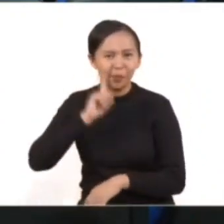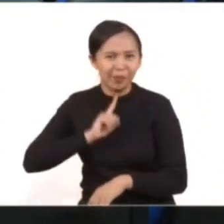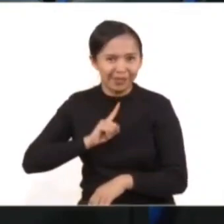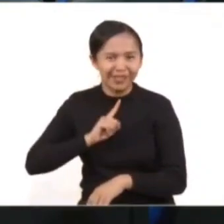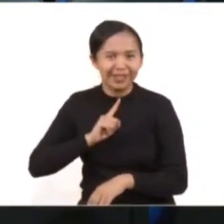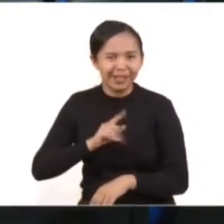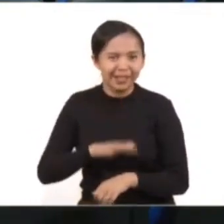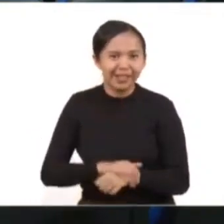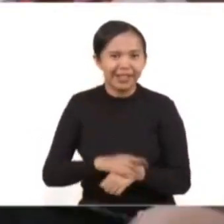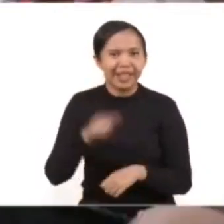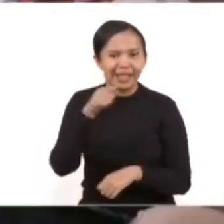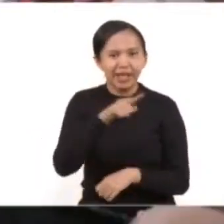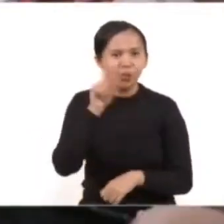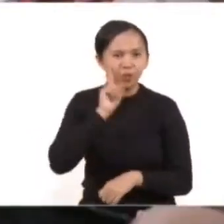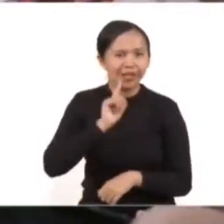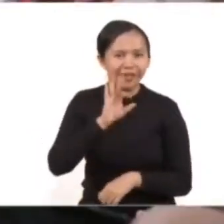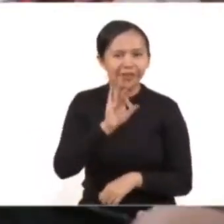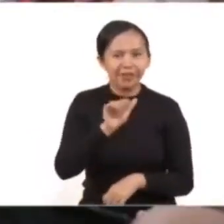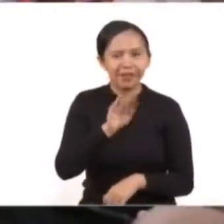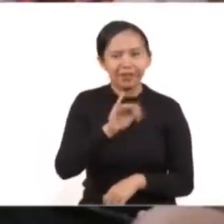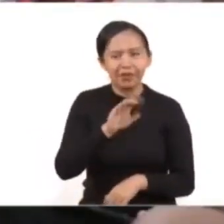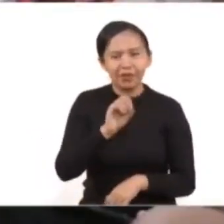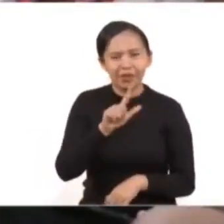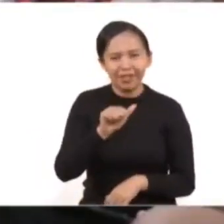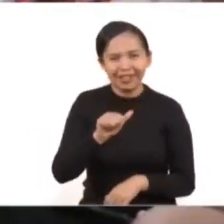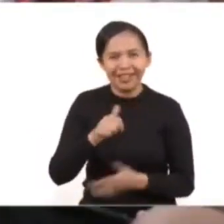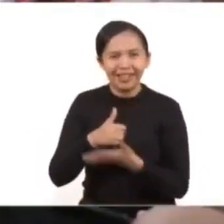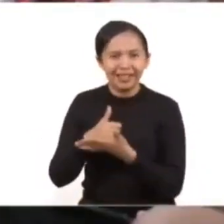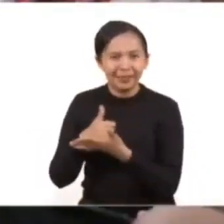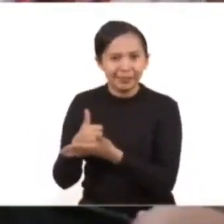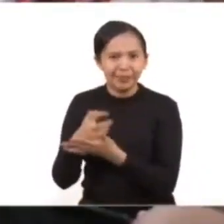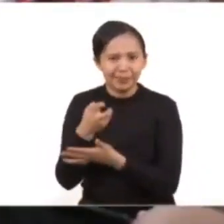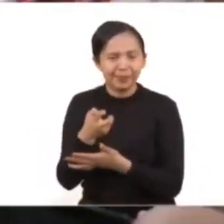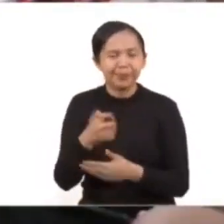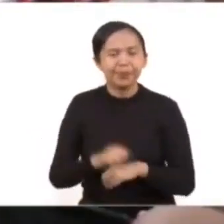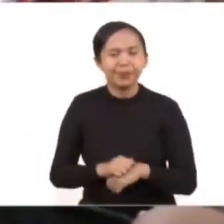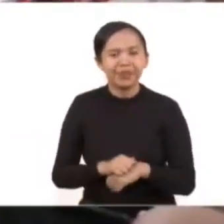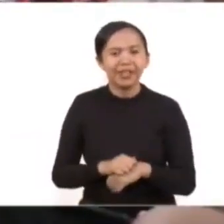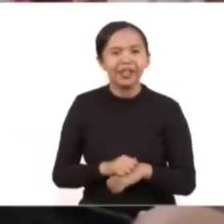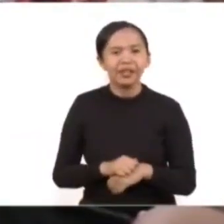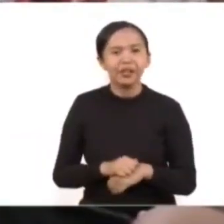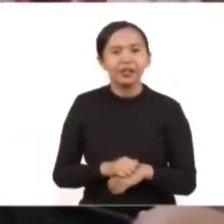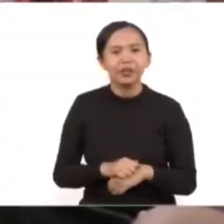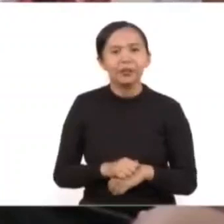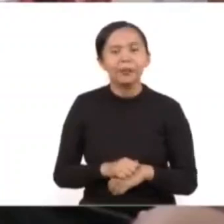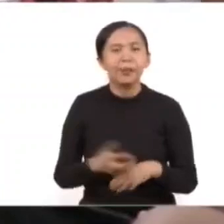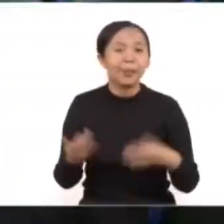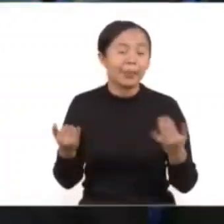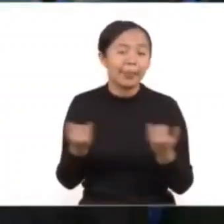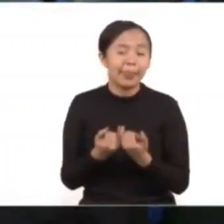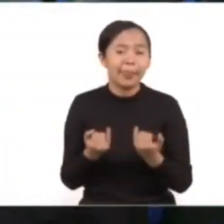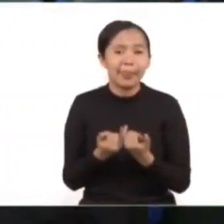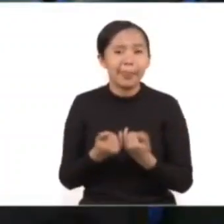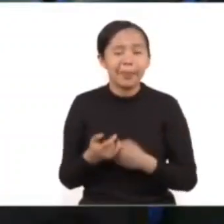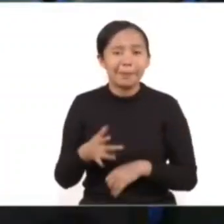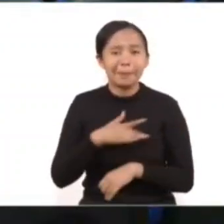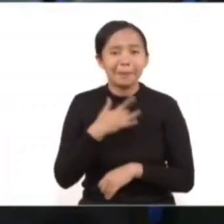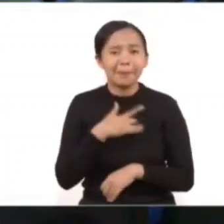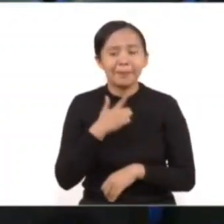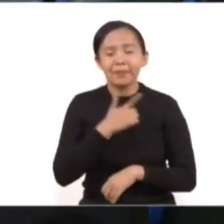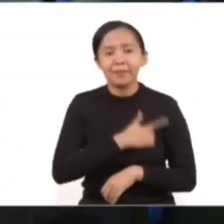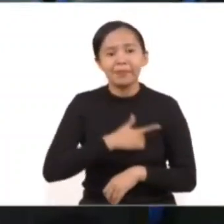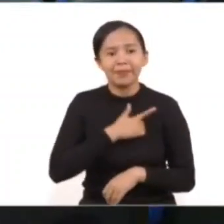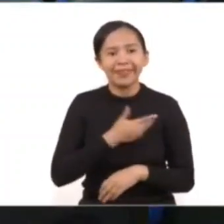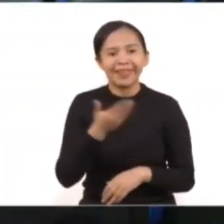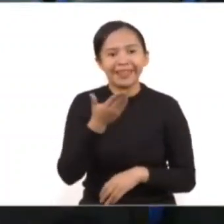que nos dio Fabiola ahí a través de Conavim. Y me da muchísimo gusto